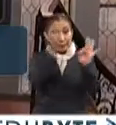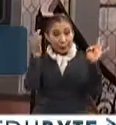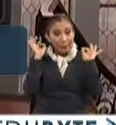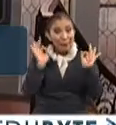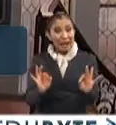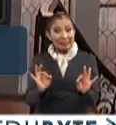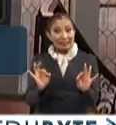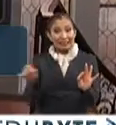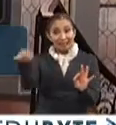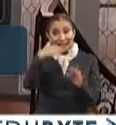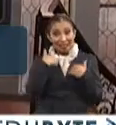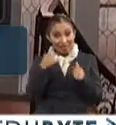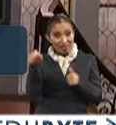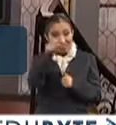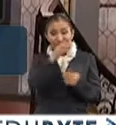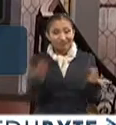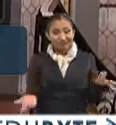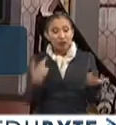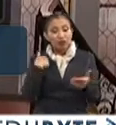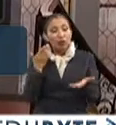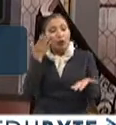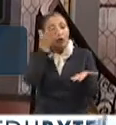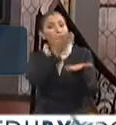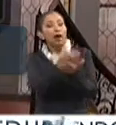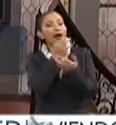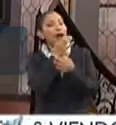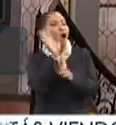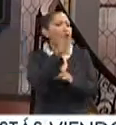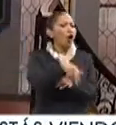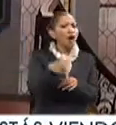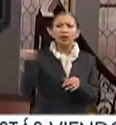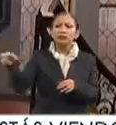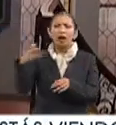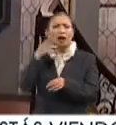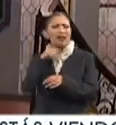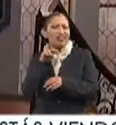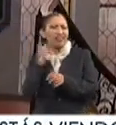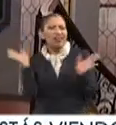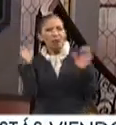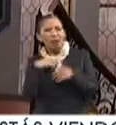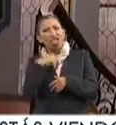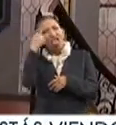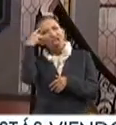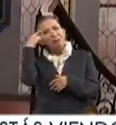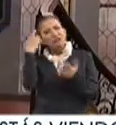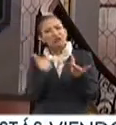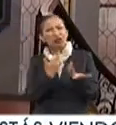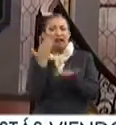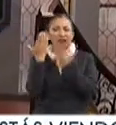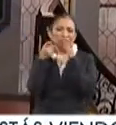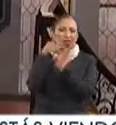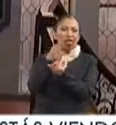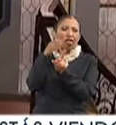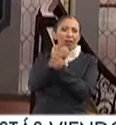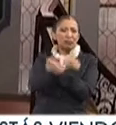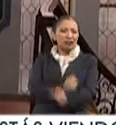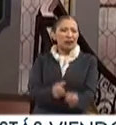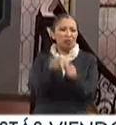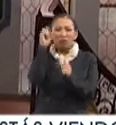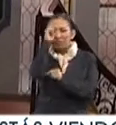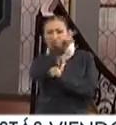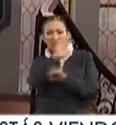correcto, o sea, si tú llegas con el mensaje de, ay, esto es para nerds, es aburrido, esto es